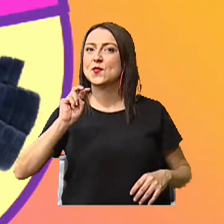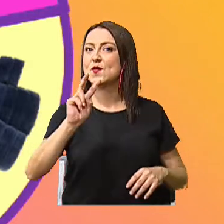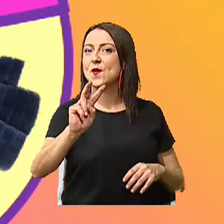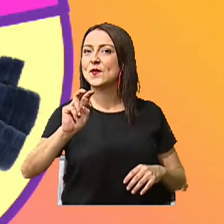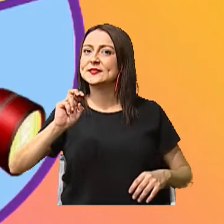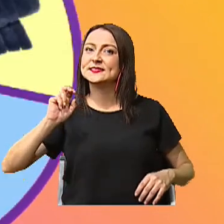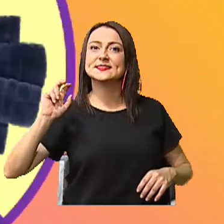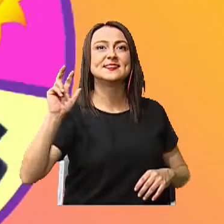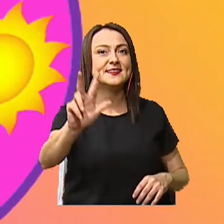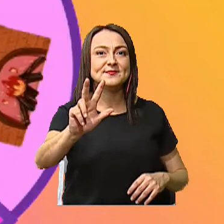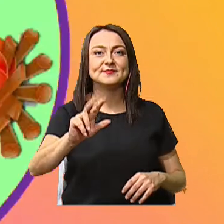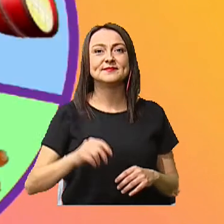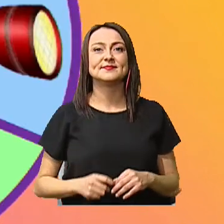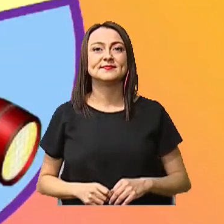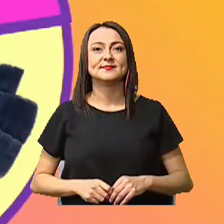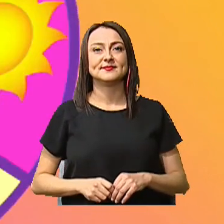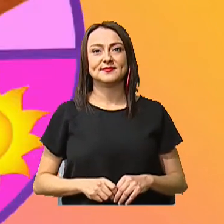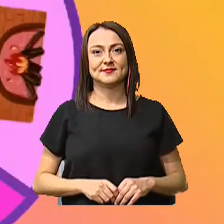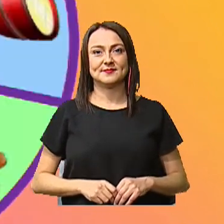tres.